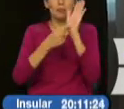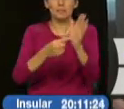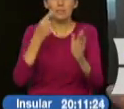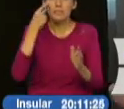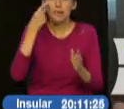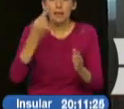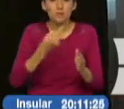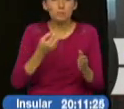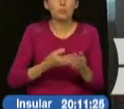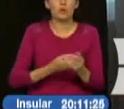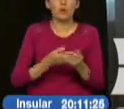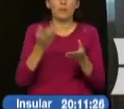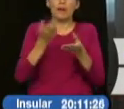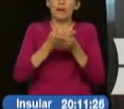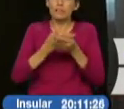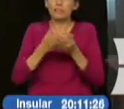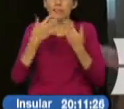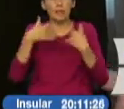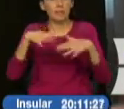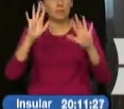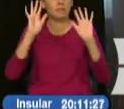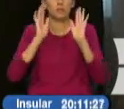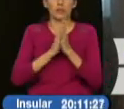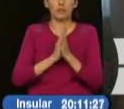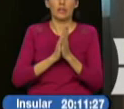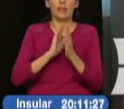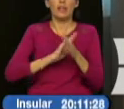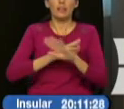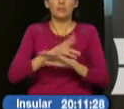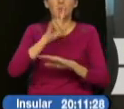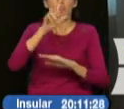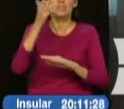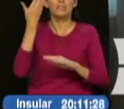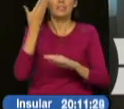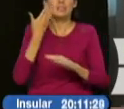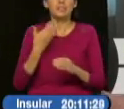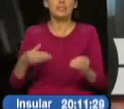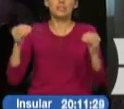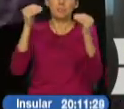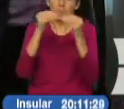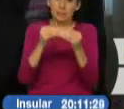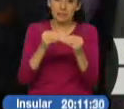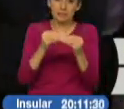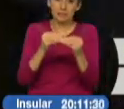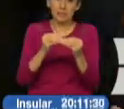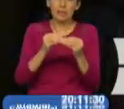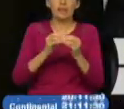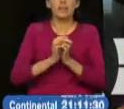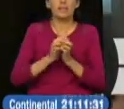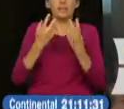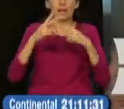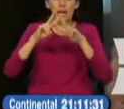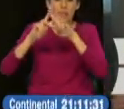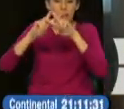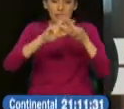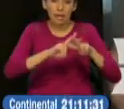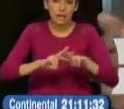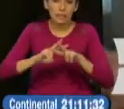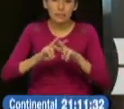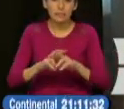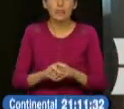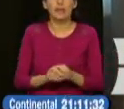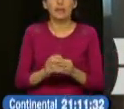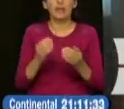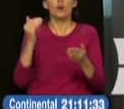otras 48 horas para resolver. Notificamos nuestra resolución de si es que ellos impugnaron. Otra vez corren los plazos,